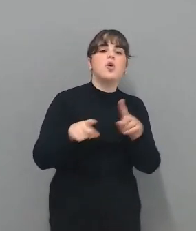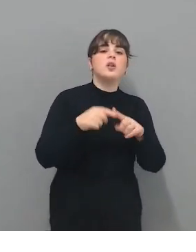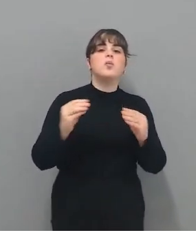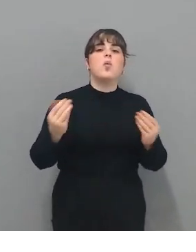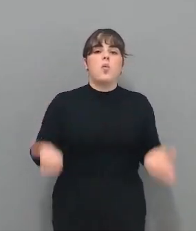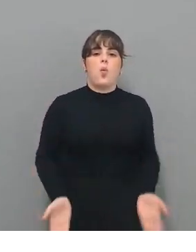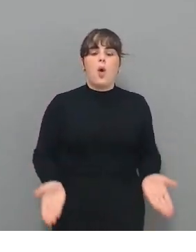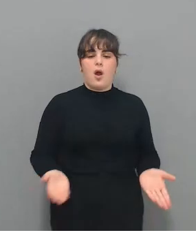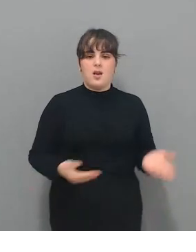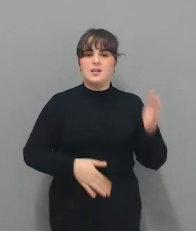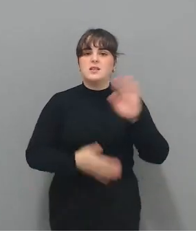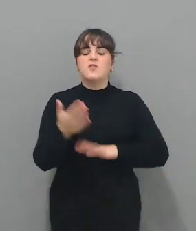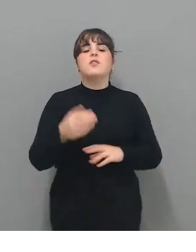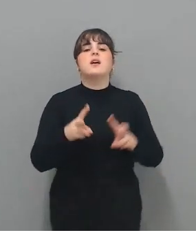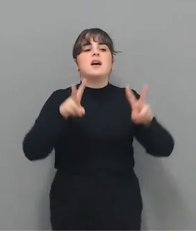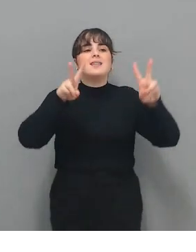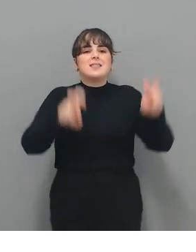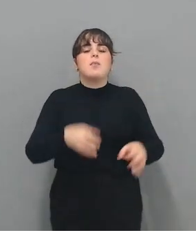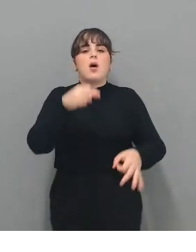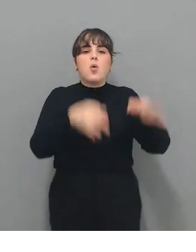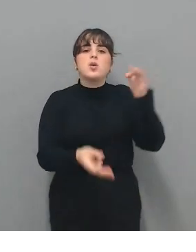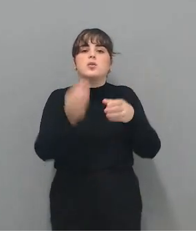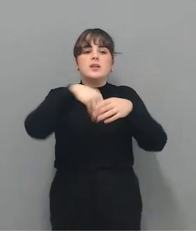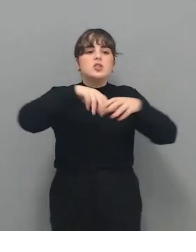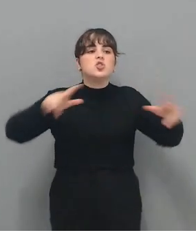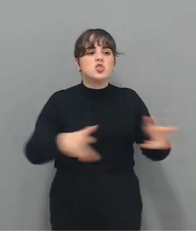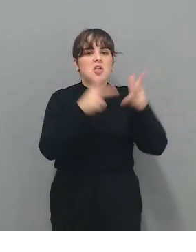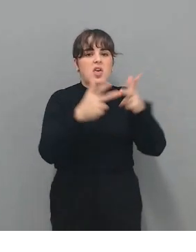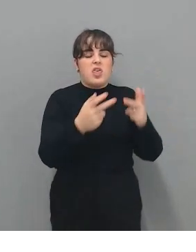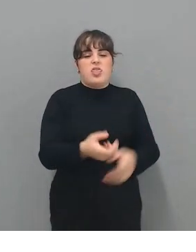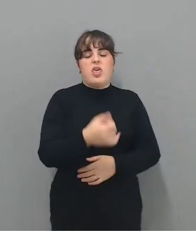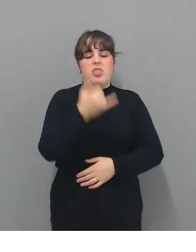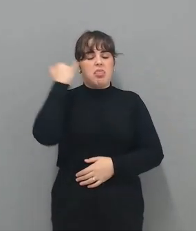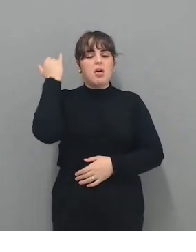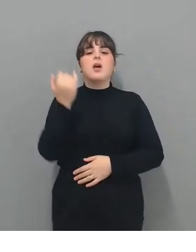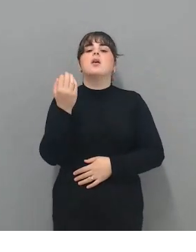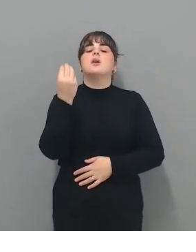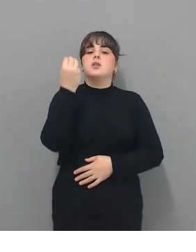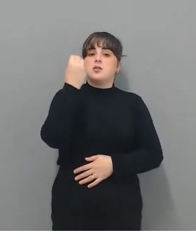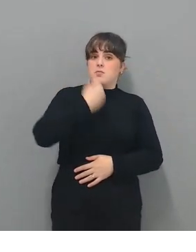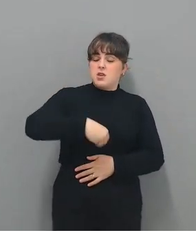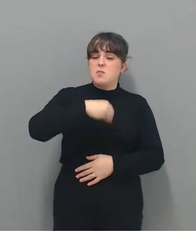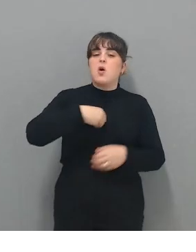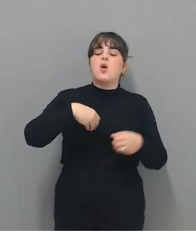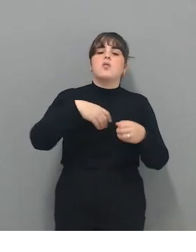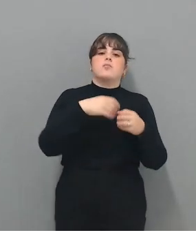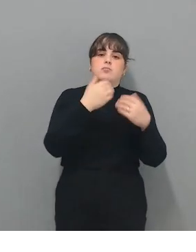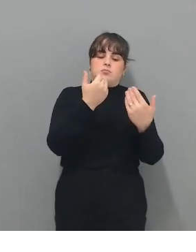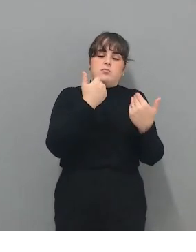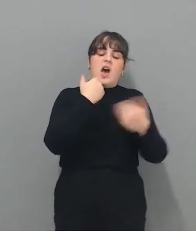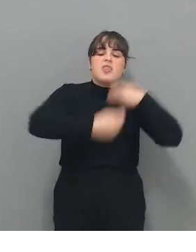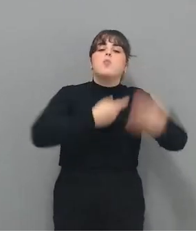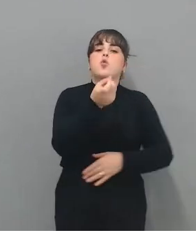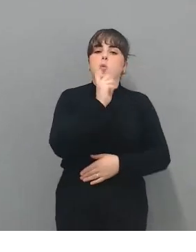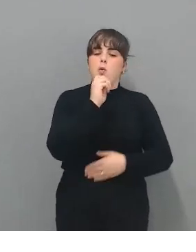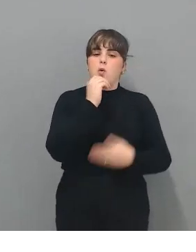desconocimiento jurídico que existe en la sociedad. ¿Cómo? Formando desde los diferentes ámbitos jurídicos. ¿A quién?